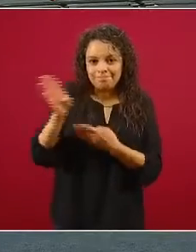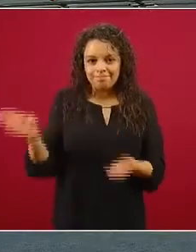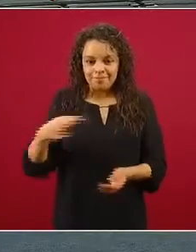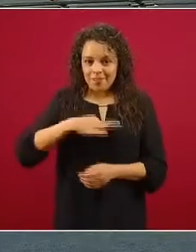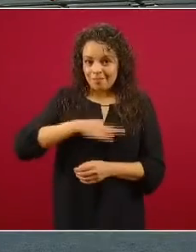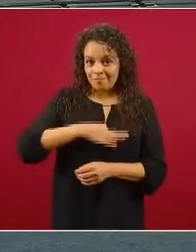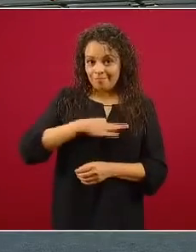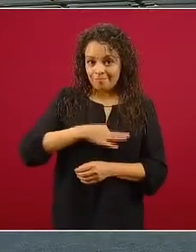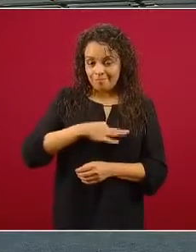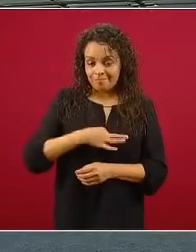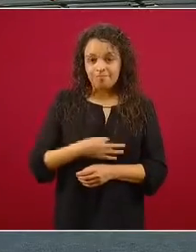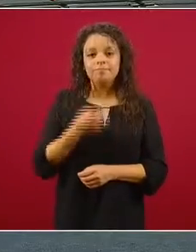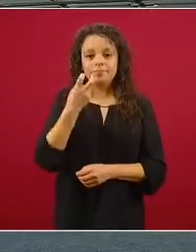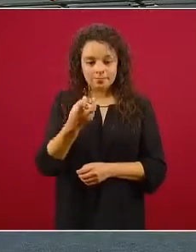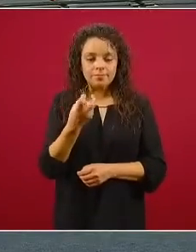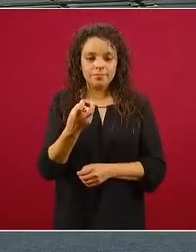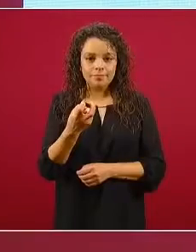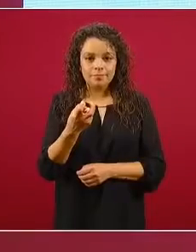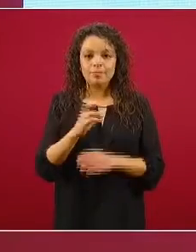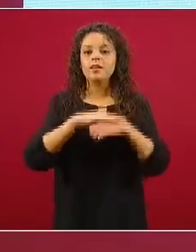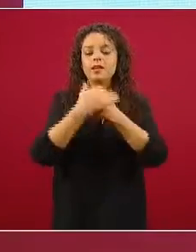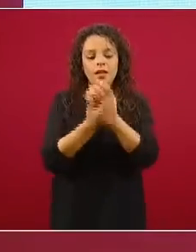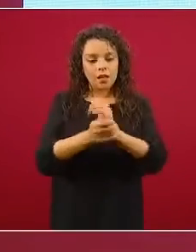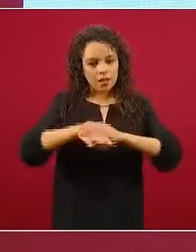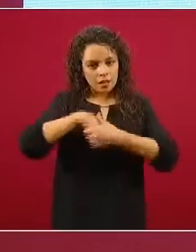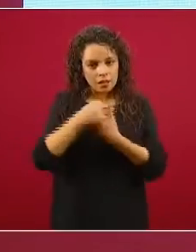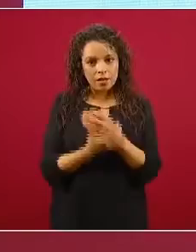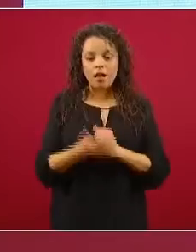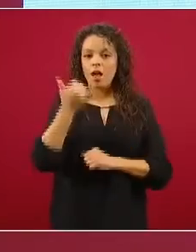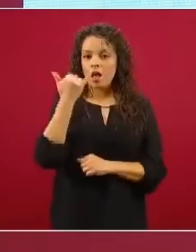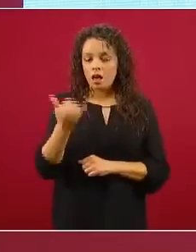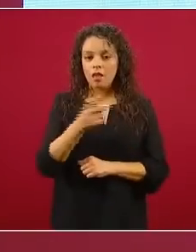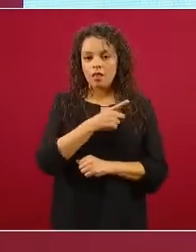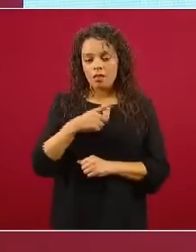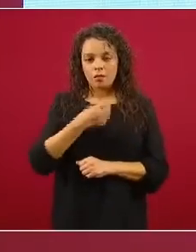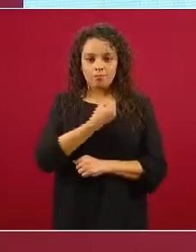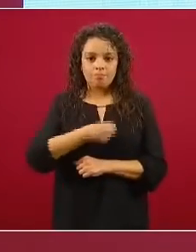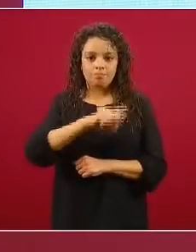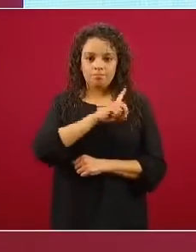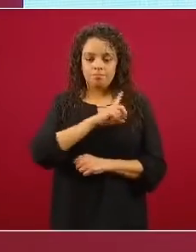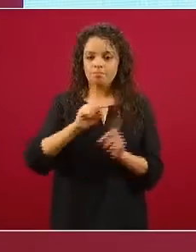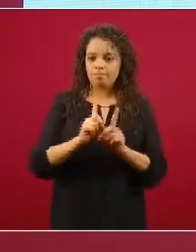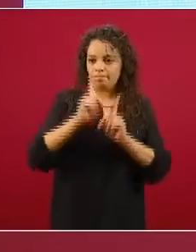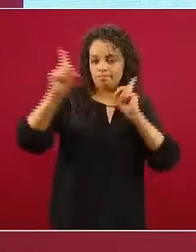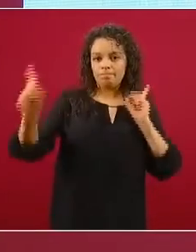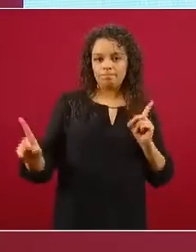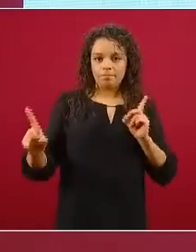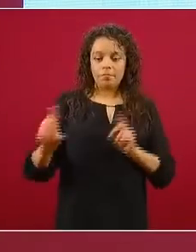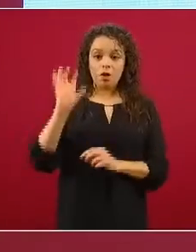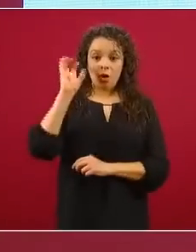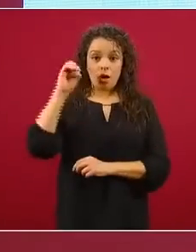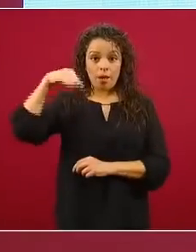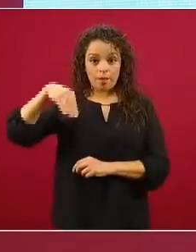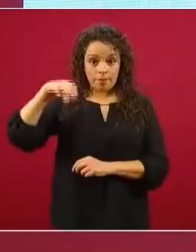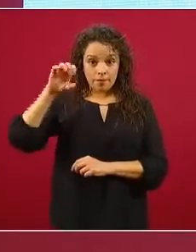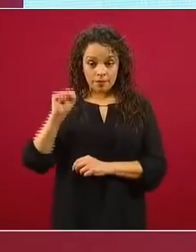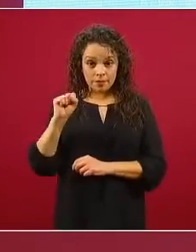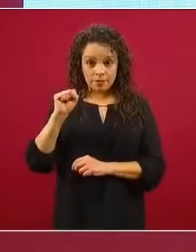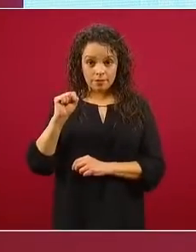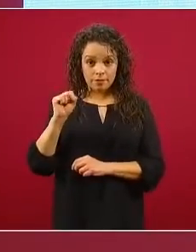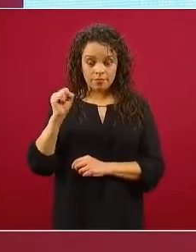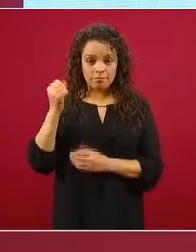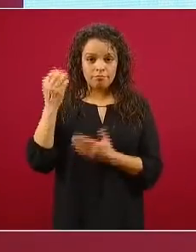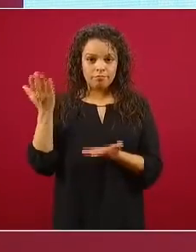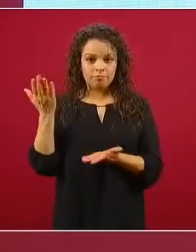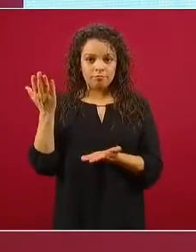las manos, manteniendo la sana distancia. La OMS está invitando a todos a esto, a